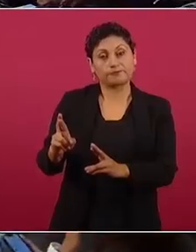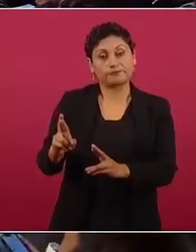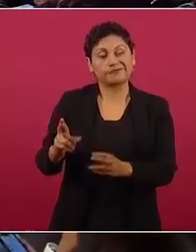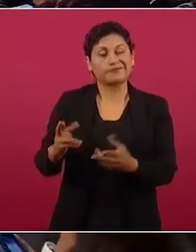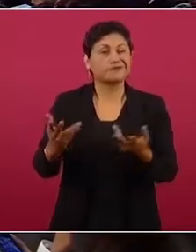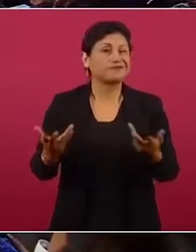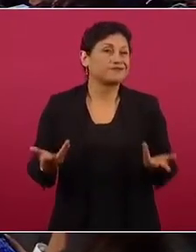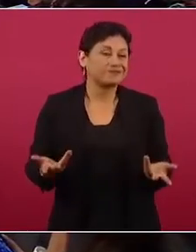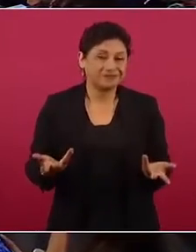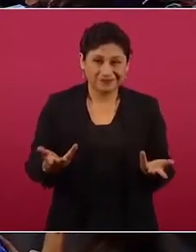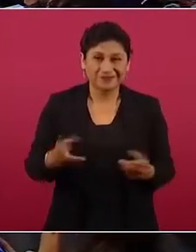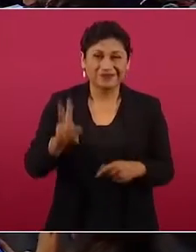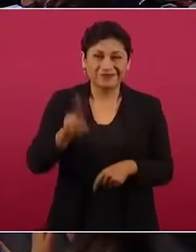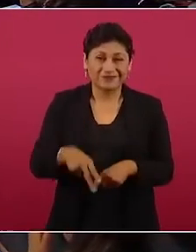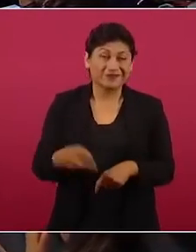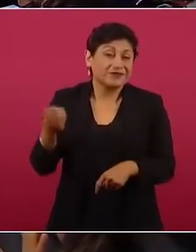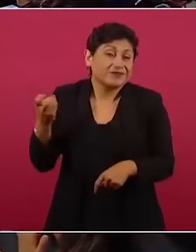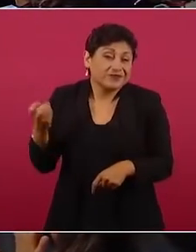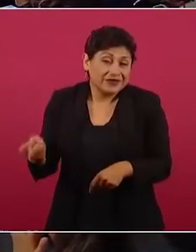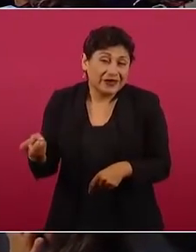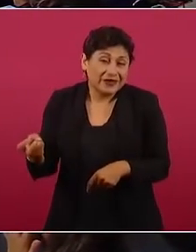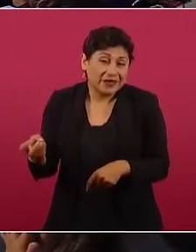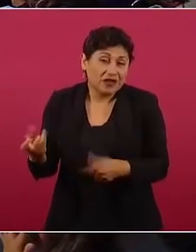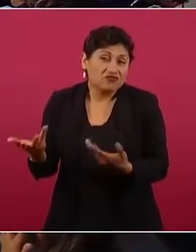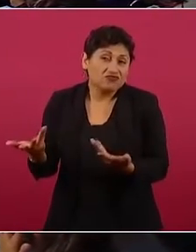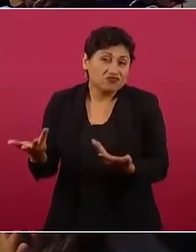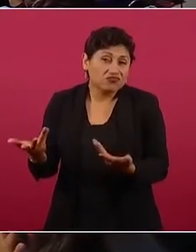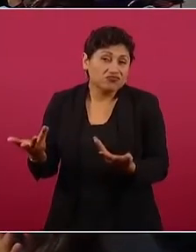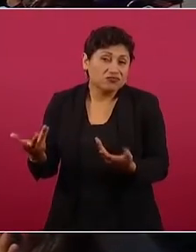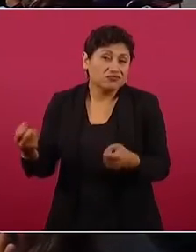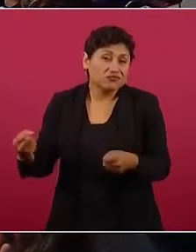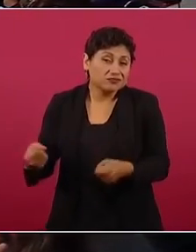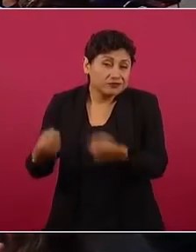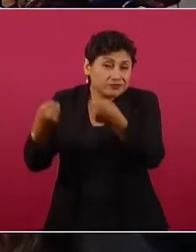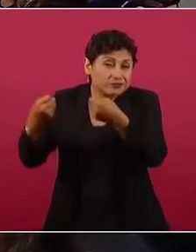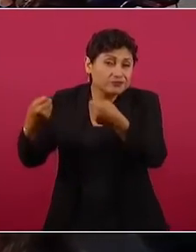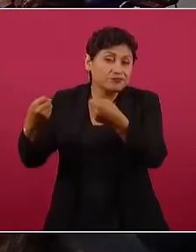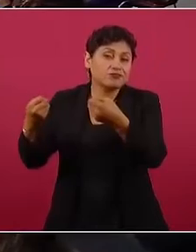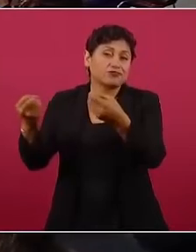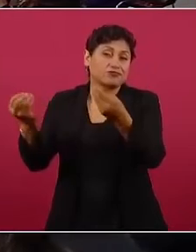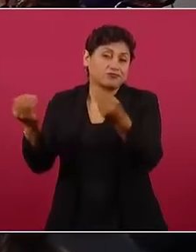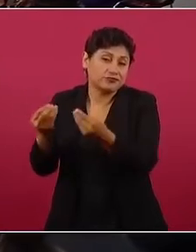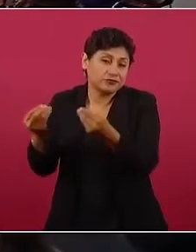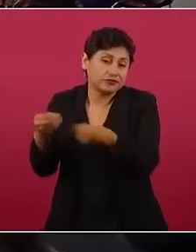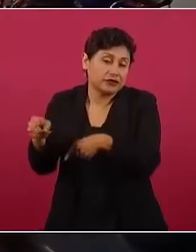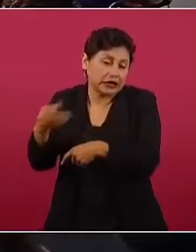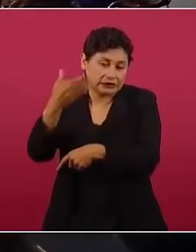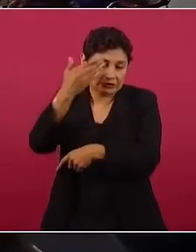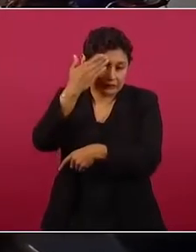Es una controversia, y hasta su nombre lo indica,